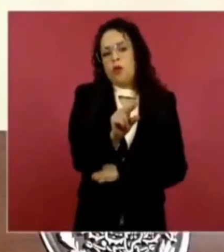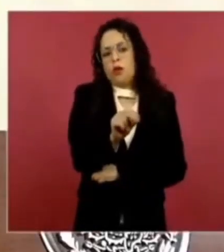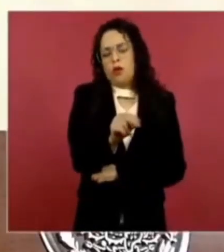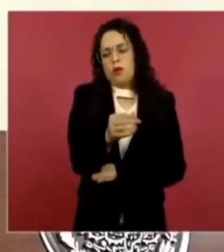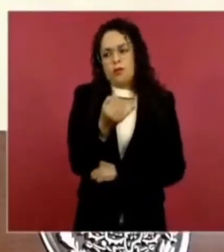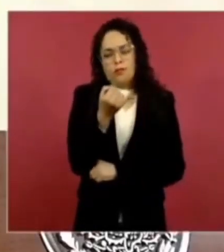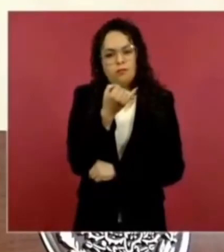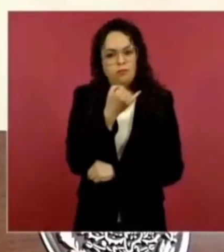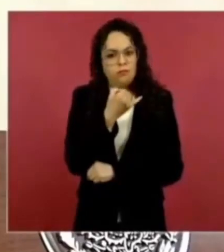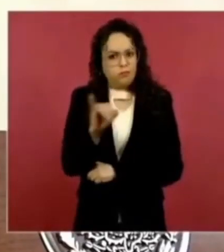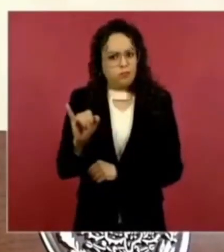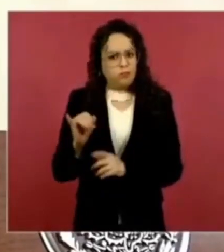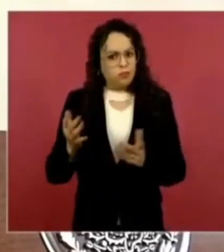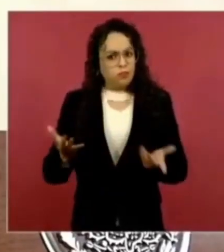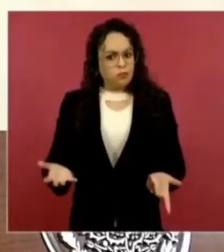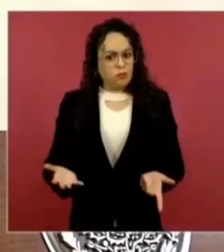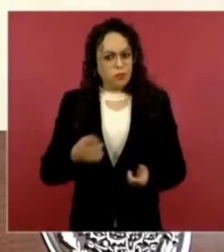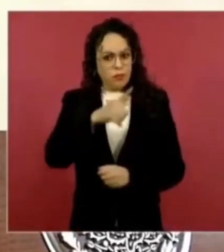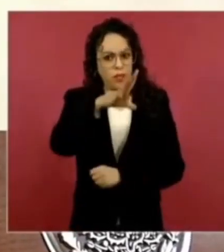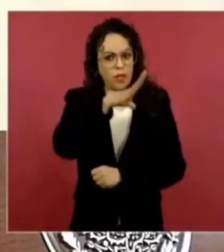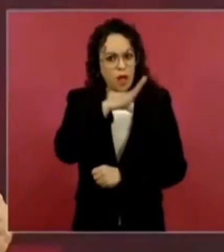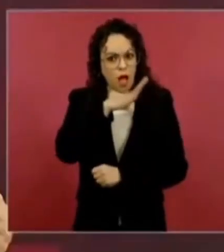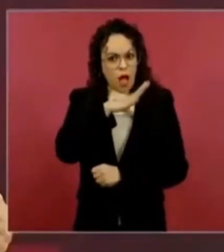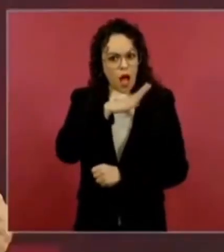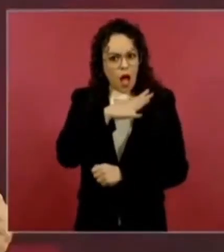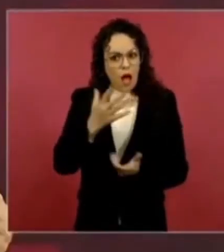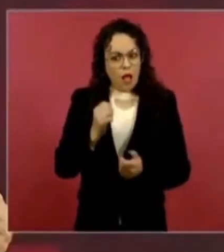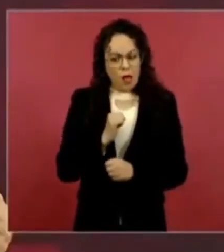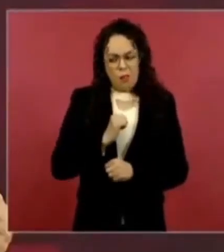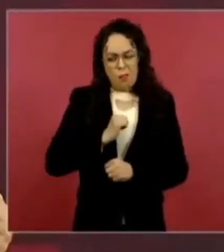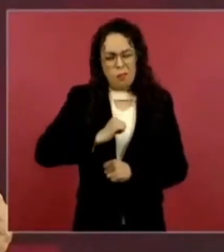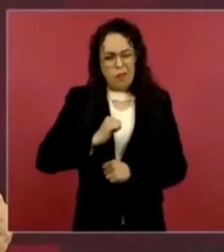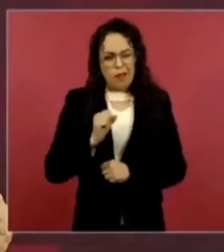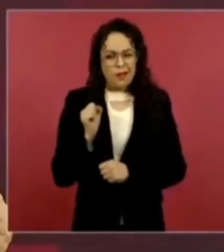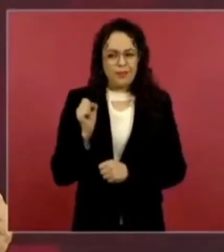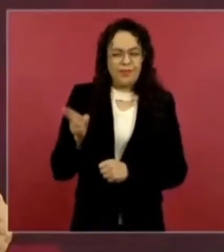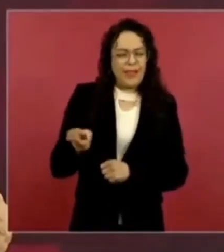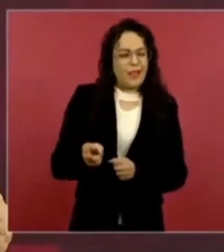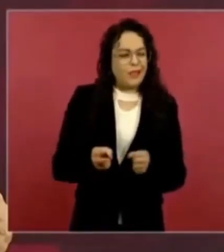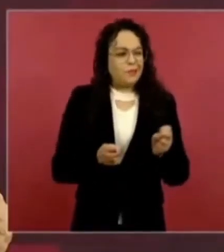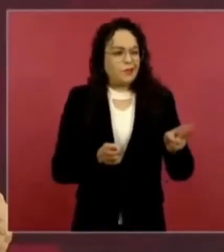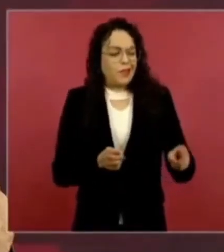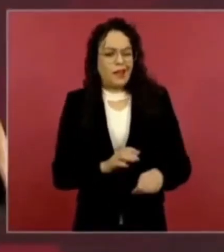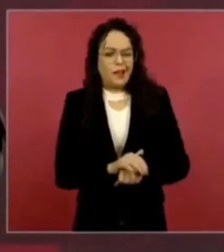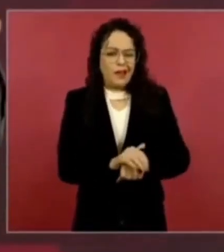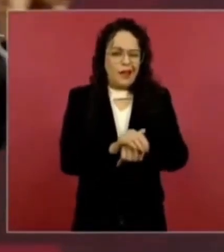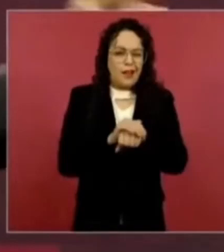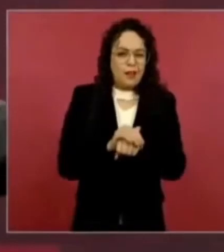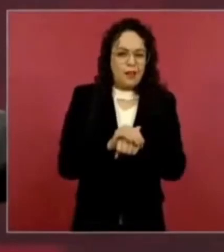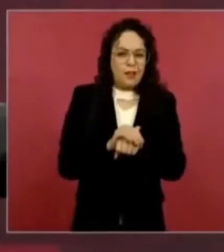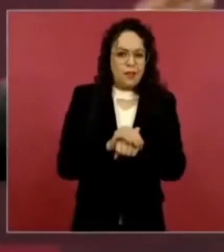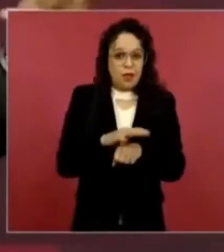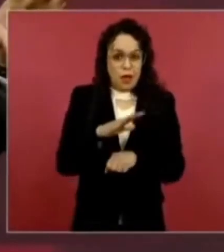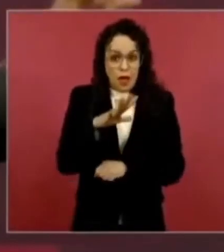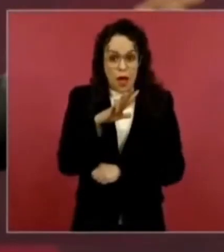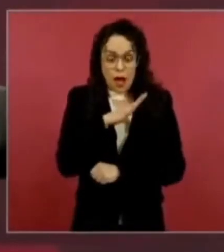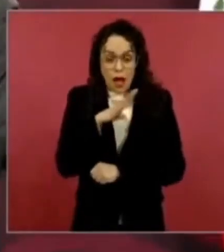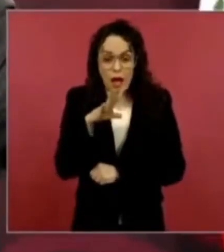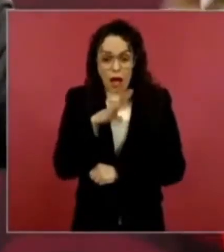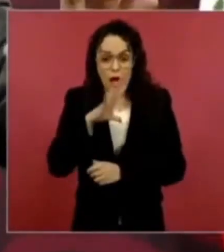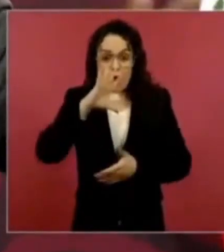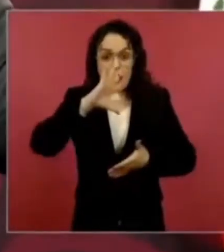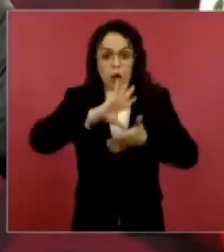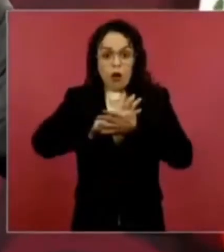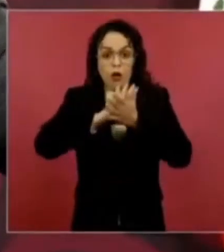que no se valió para